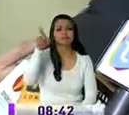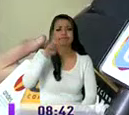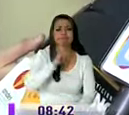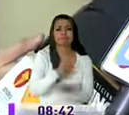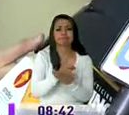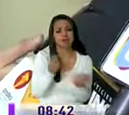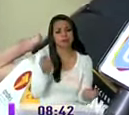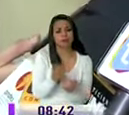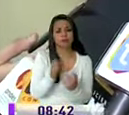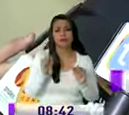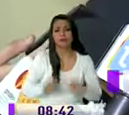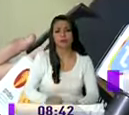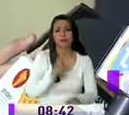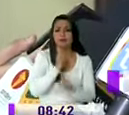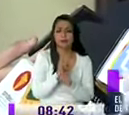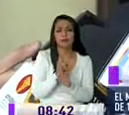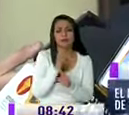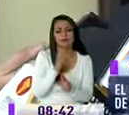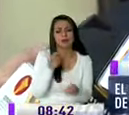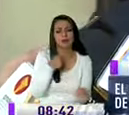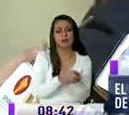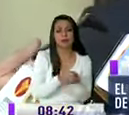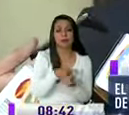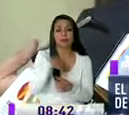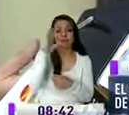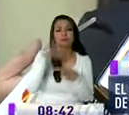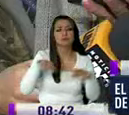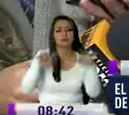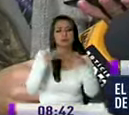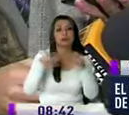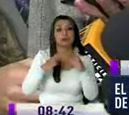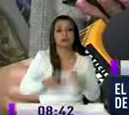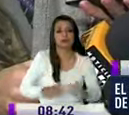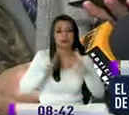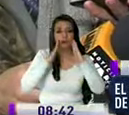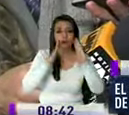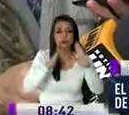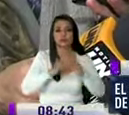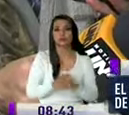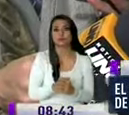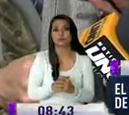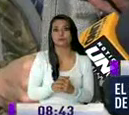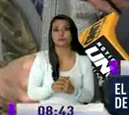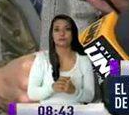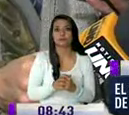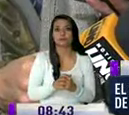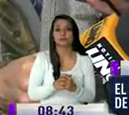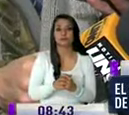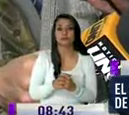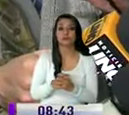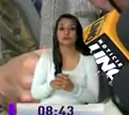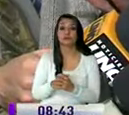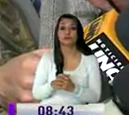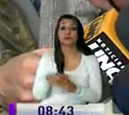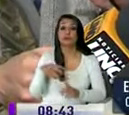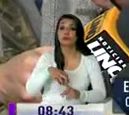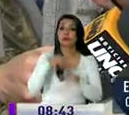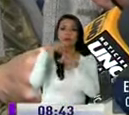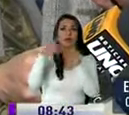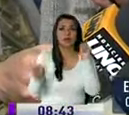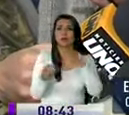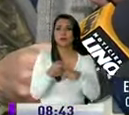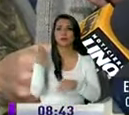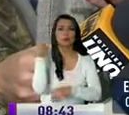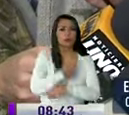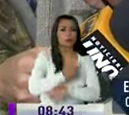un paso quitarse la camiseta y pensar por los intereses de la ciudad aquí que todo lo prioritario es justamente hasta el último día de la